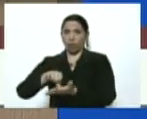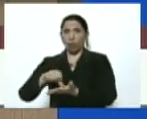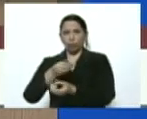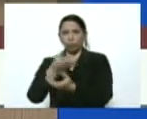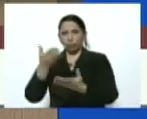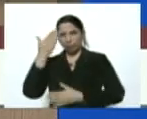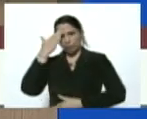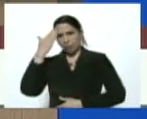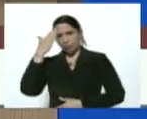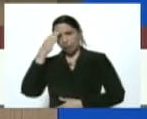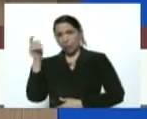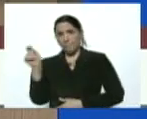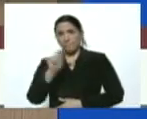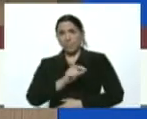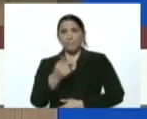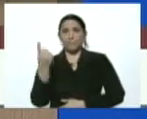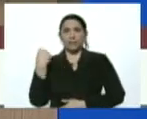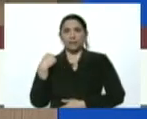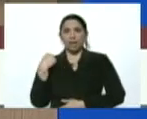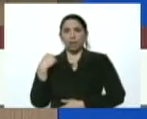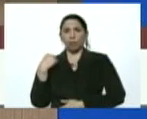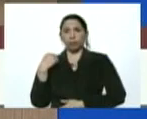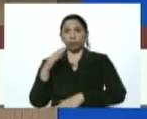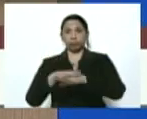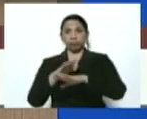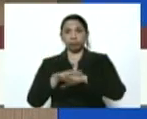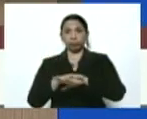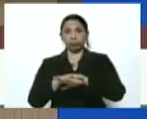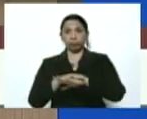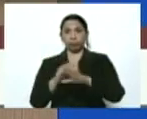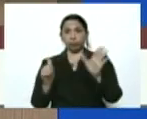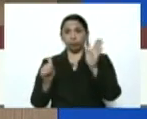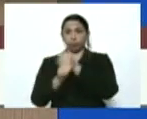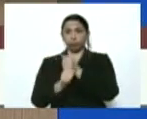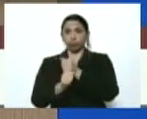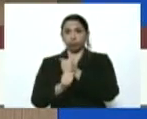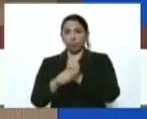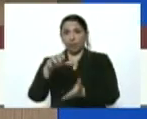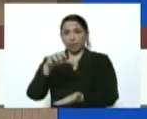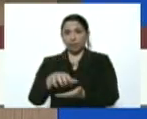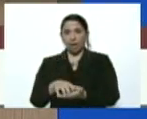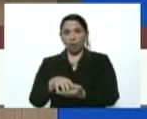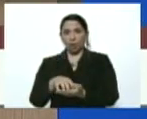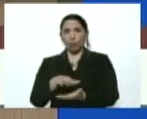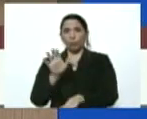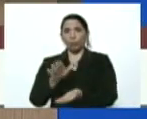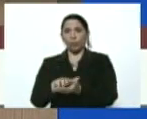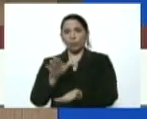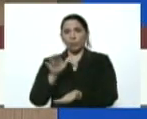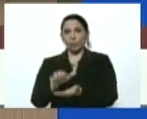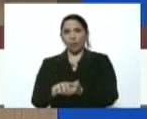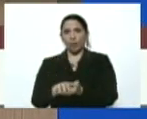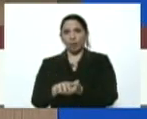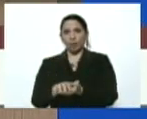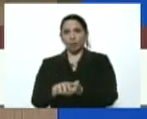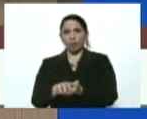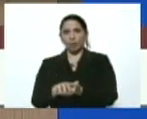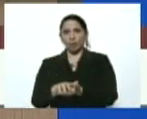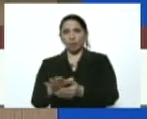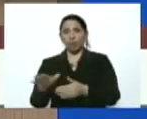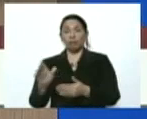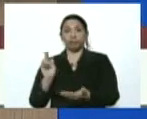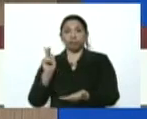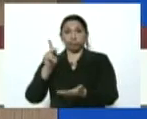ustedes bien saben, el mes pasado se presentó, apareció en el Estado Nueva Esparta y llevó al Presidente de la